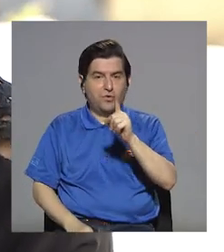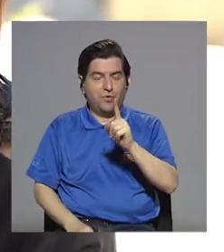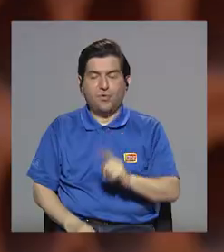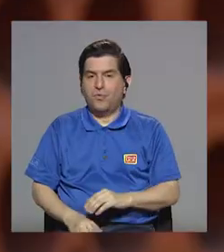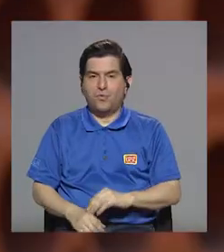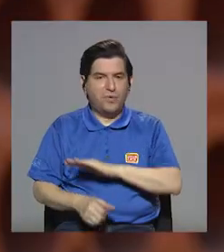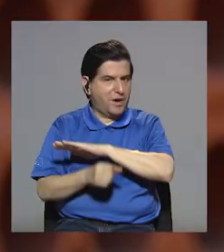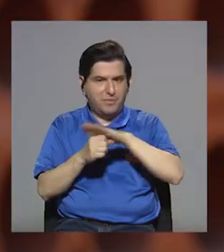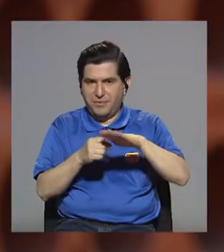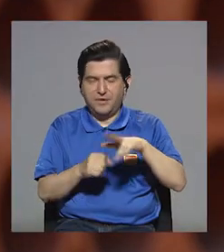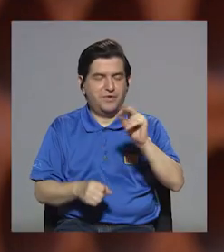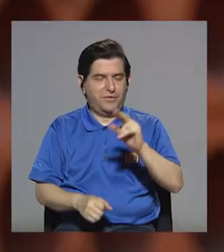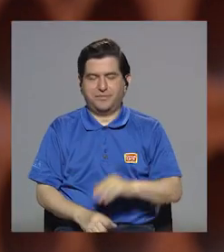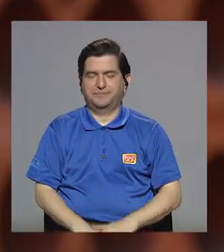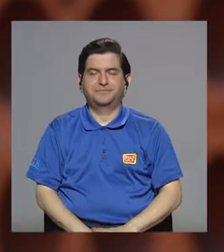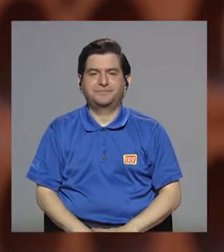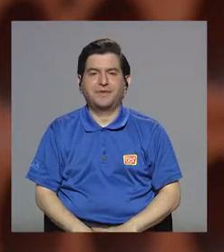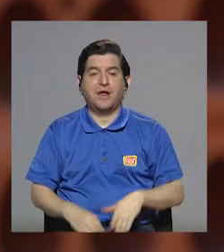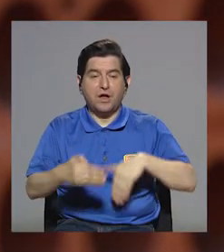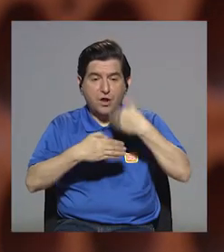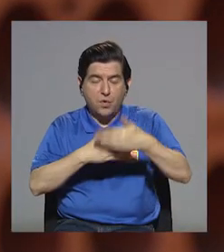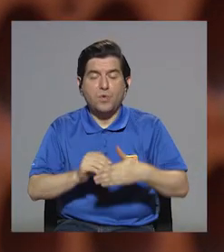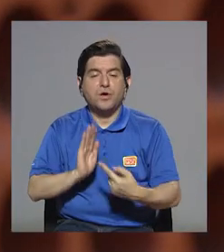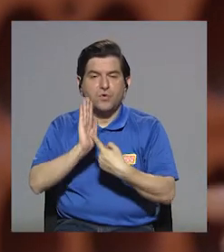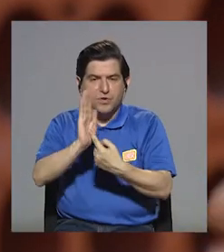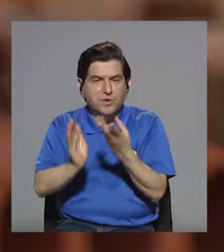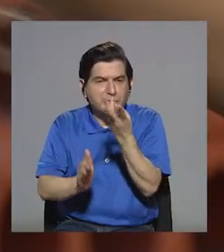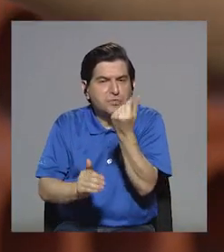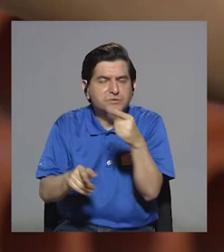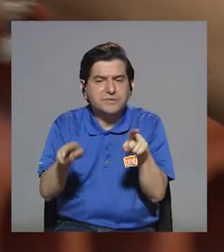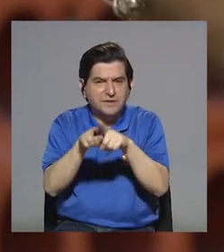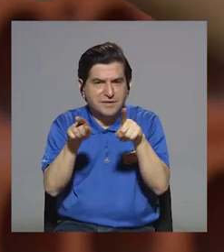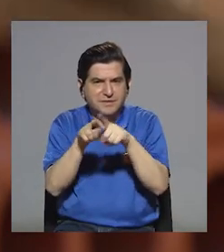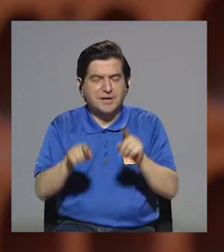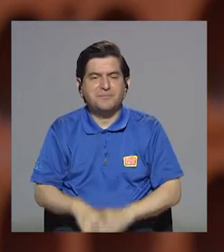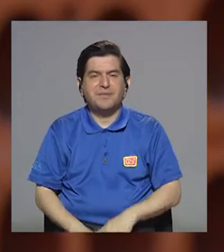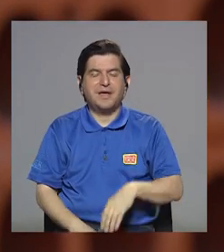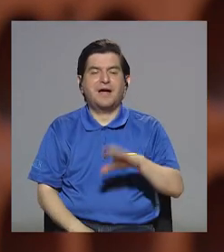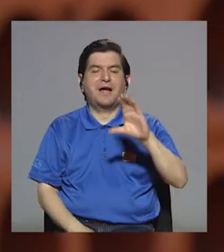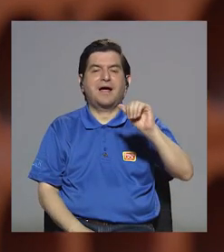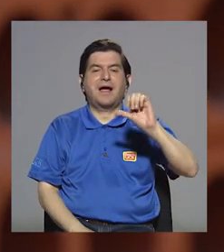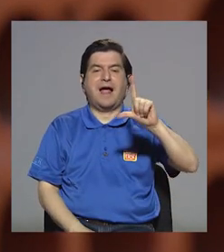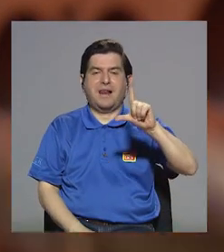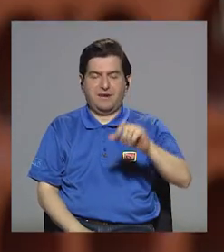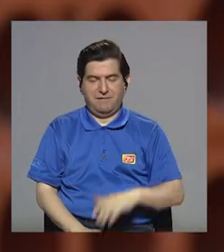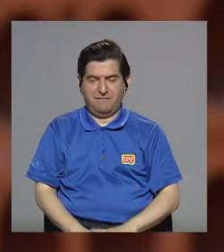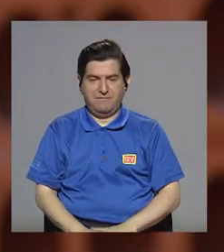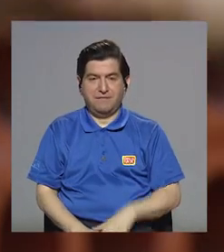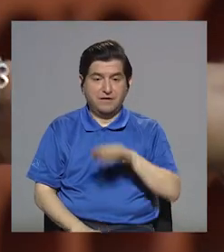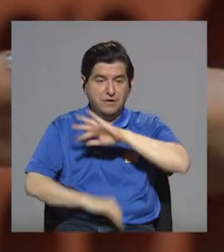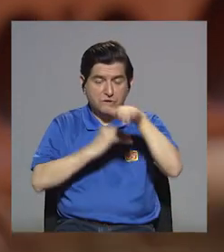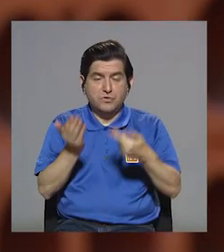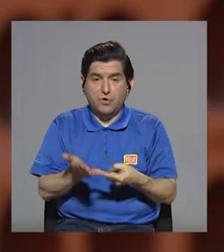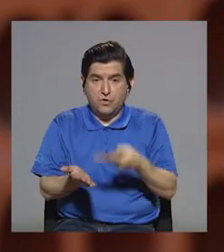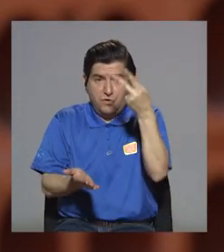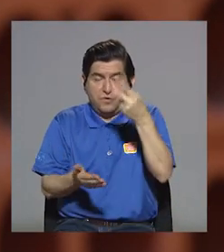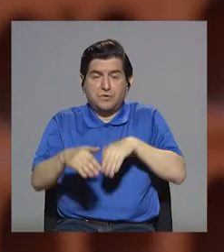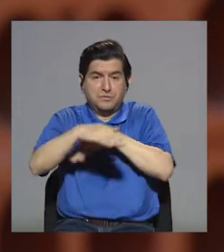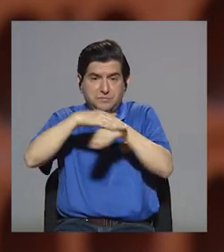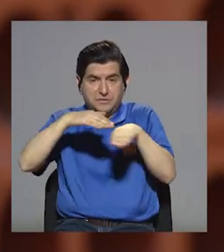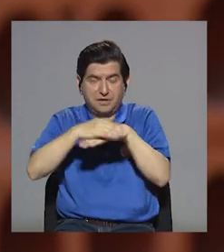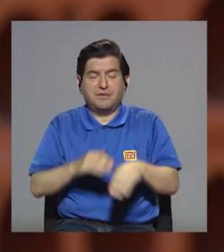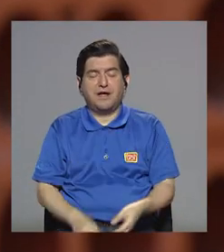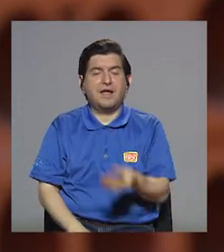Entonces, después de lo que viene, lo que es la porción y la presentación de cuánto viene, vienen lo que son las calorías. Ahora, todos estos valores están